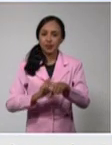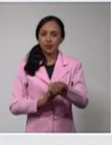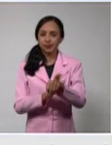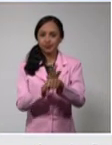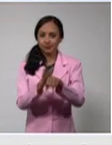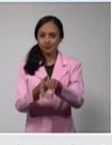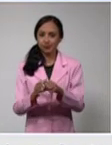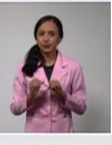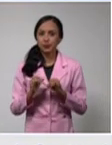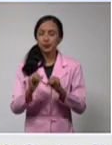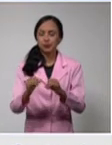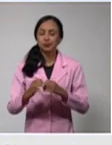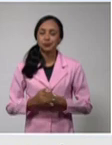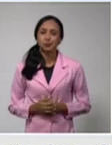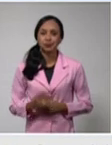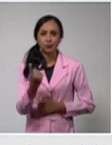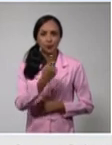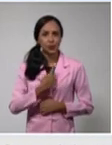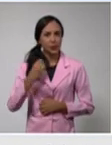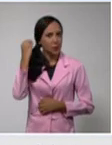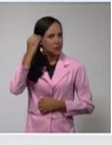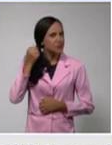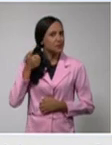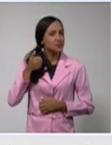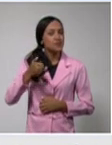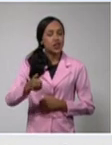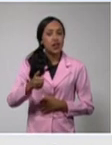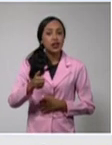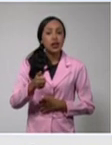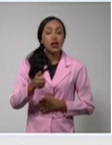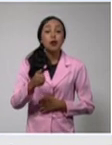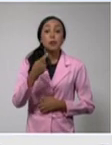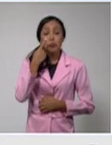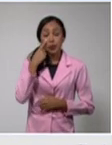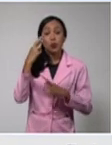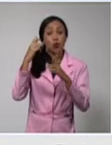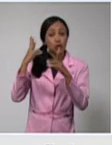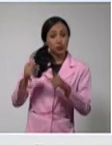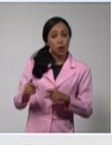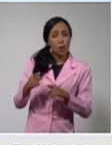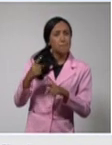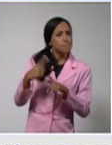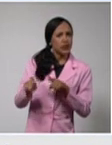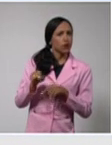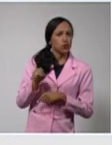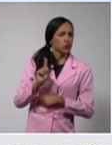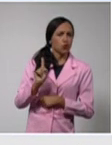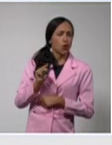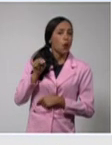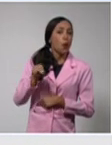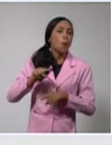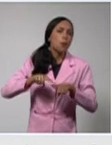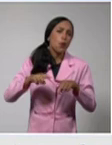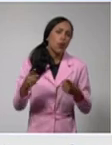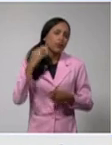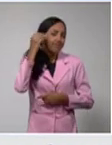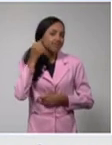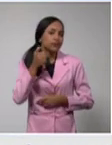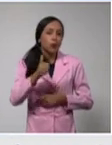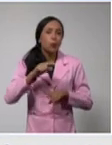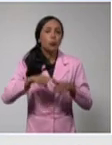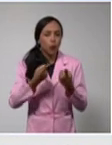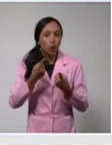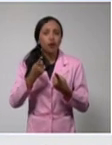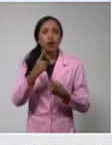optimismo. No tanto por los resultados, sino por las perspectivas que se tienen de ir mejorando entre